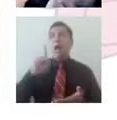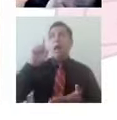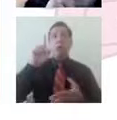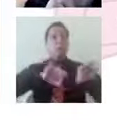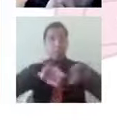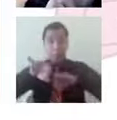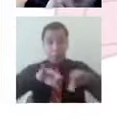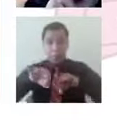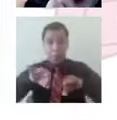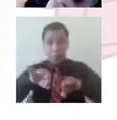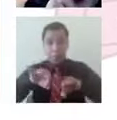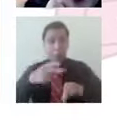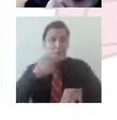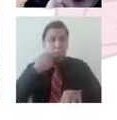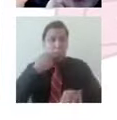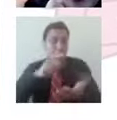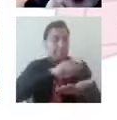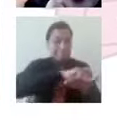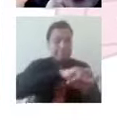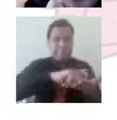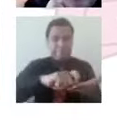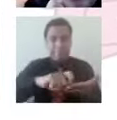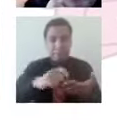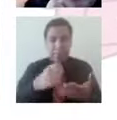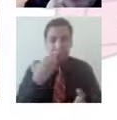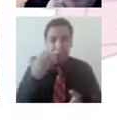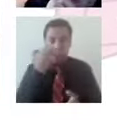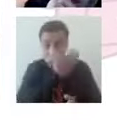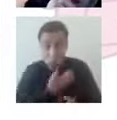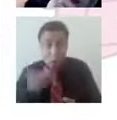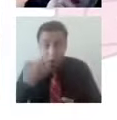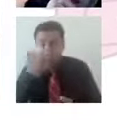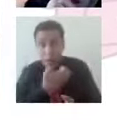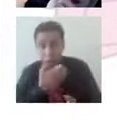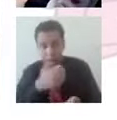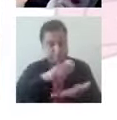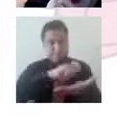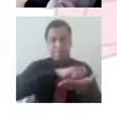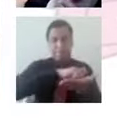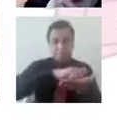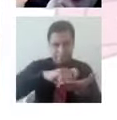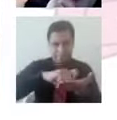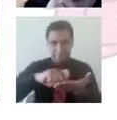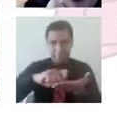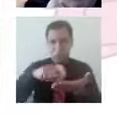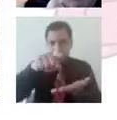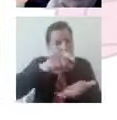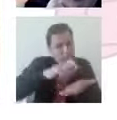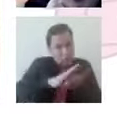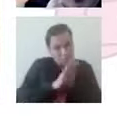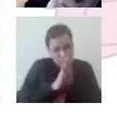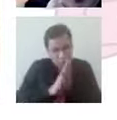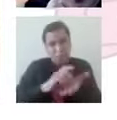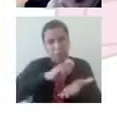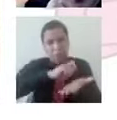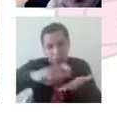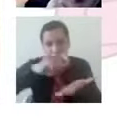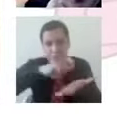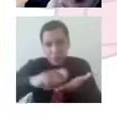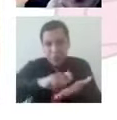todo lo que ustedes consideren que tendría ese jardín de vida. Entonces, váyanlo anotando, por favor.